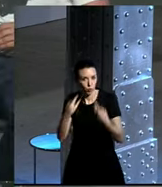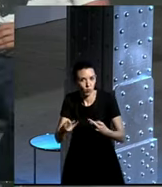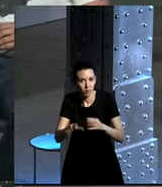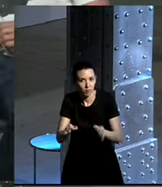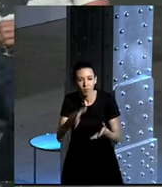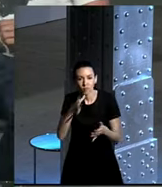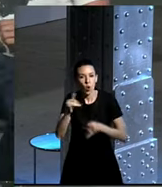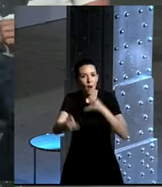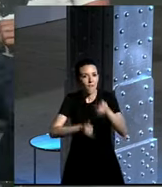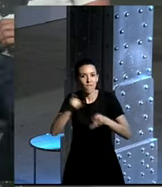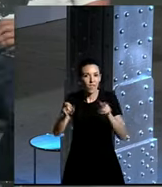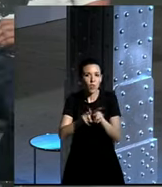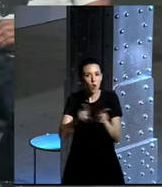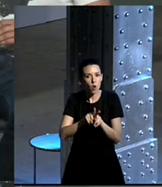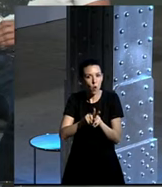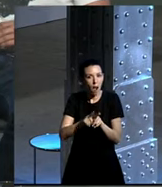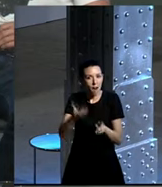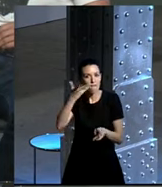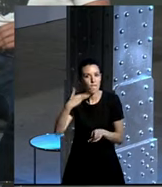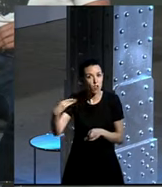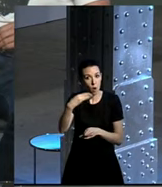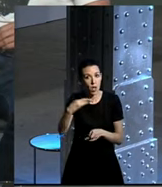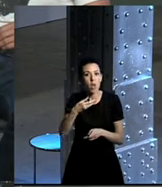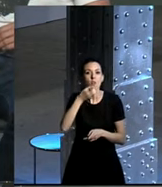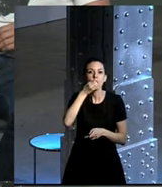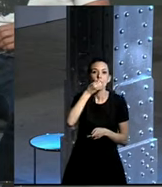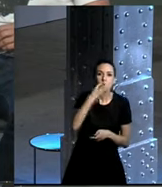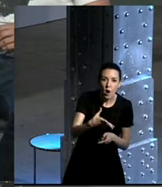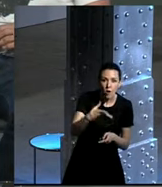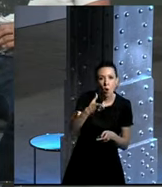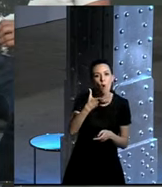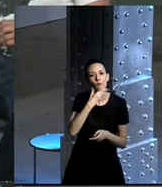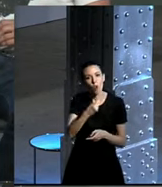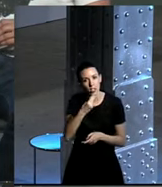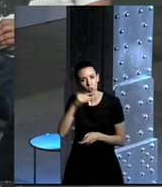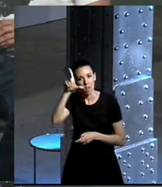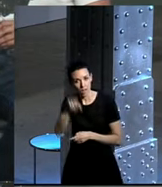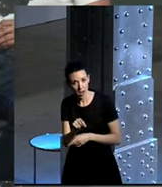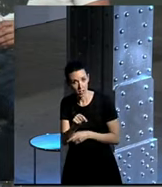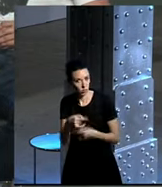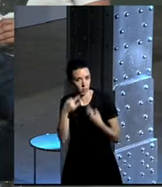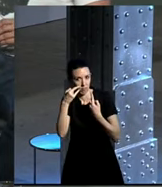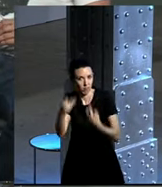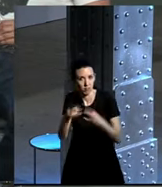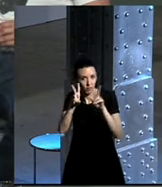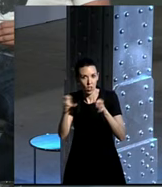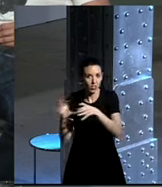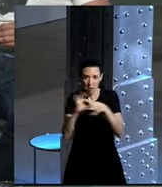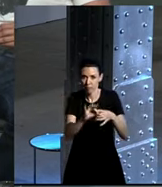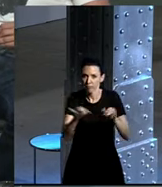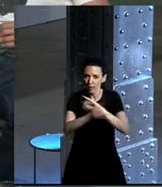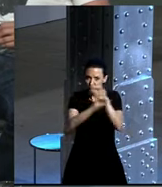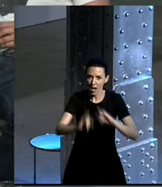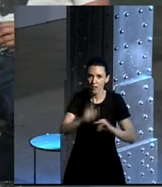es un vicio con B de bueno, bonito y barato. Y es un vicio porque sí engancha, porque como te has dicho, tiene mucho que ver con la felicidad.